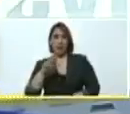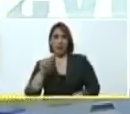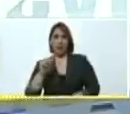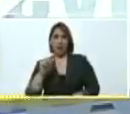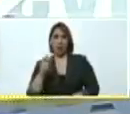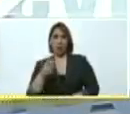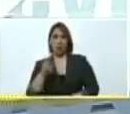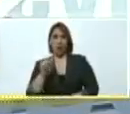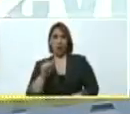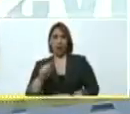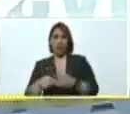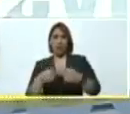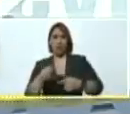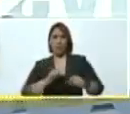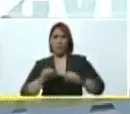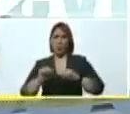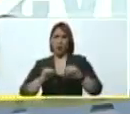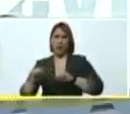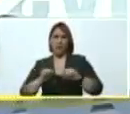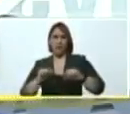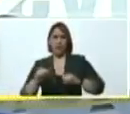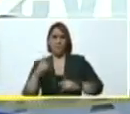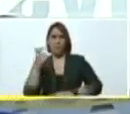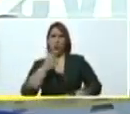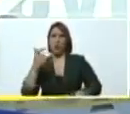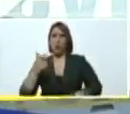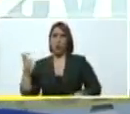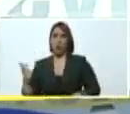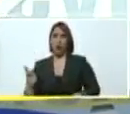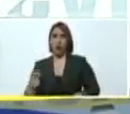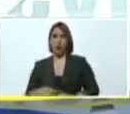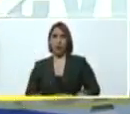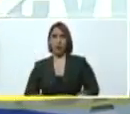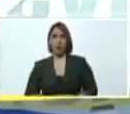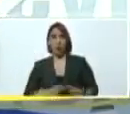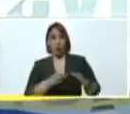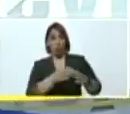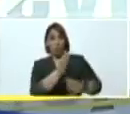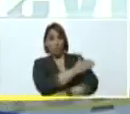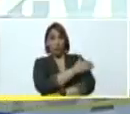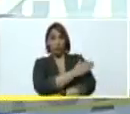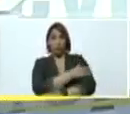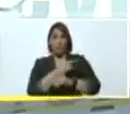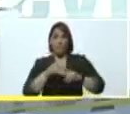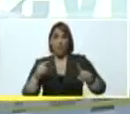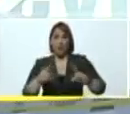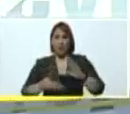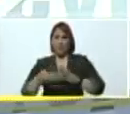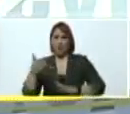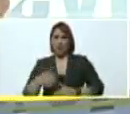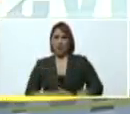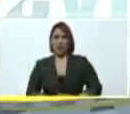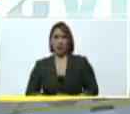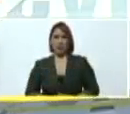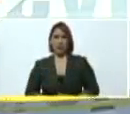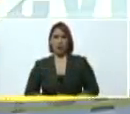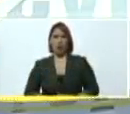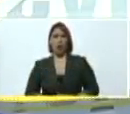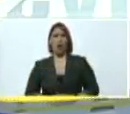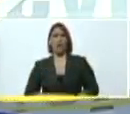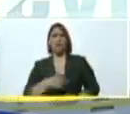y después se mueven con su lobby a buscar a la derecha para que salga el coro de la derecha